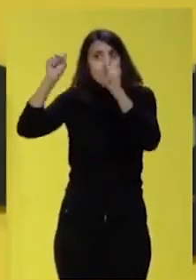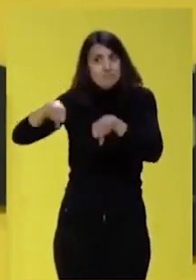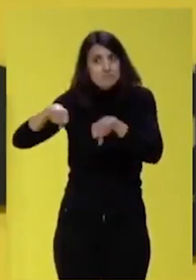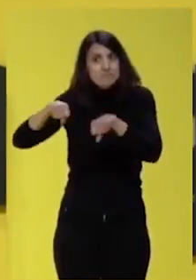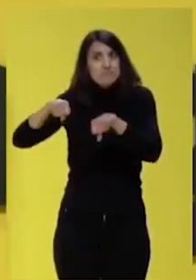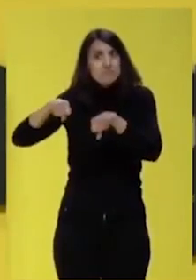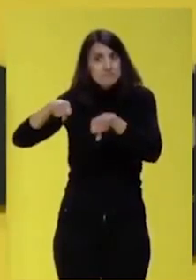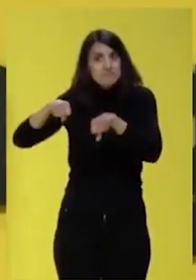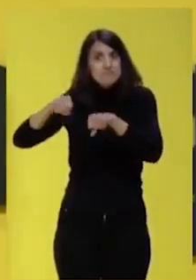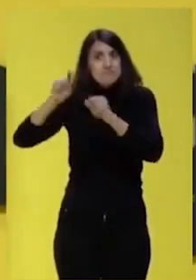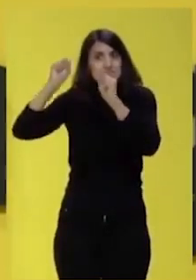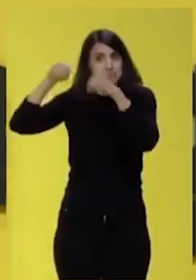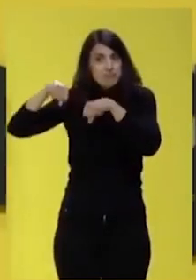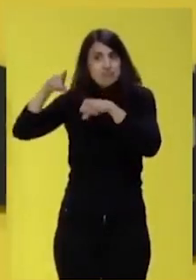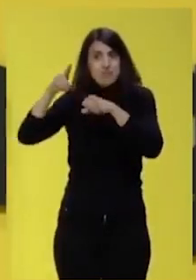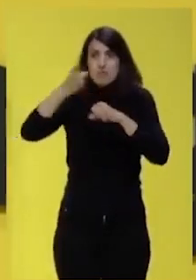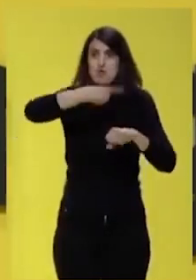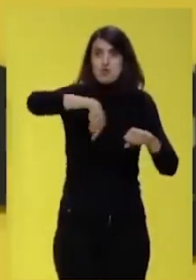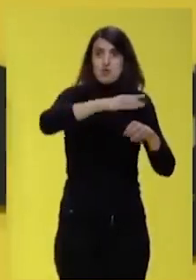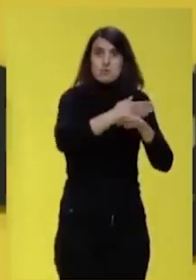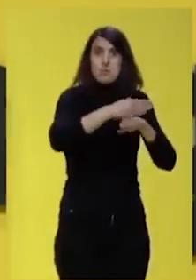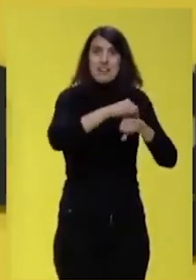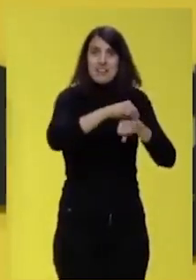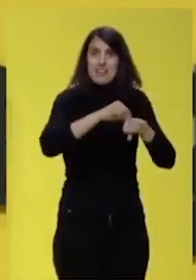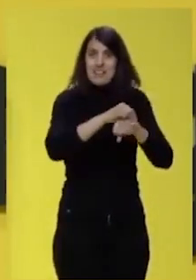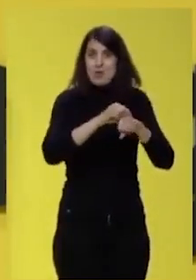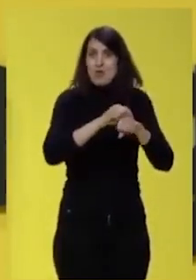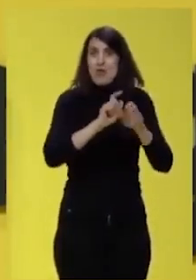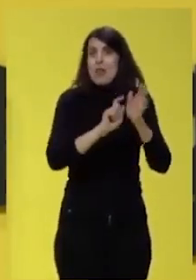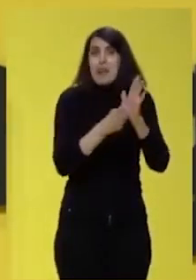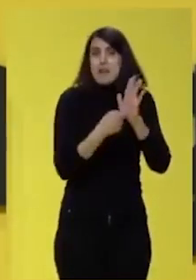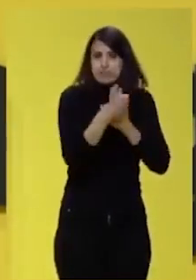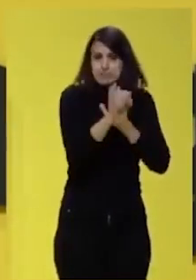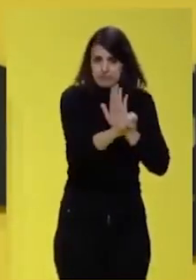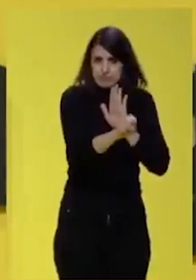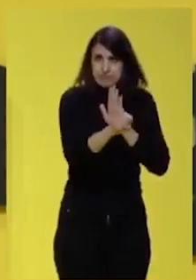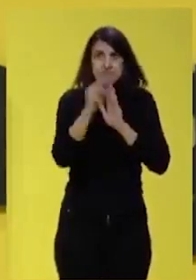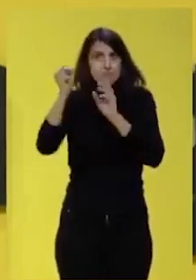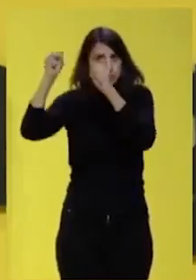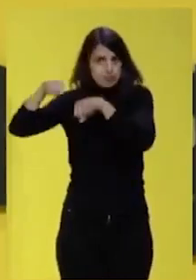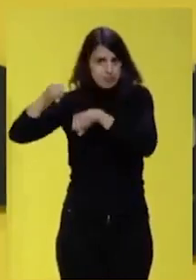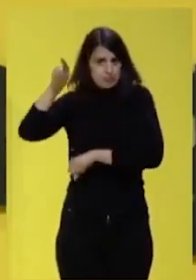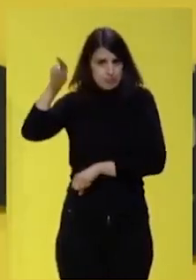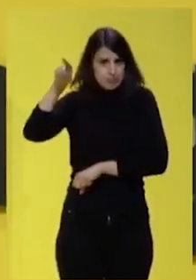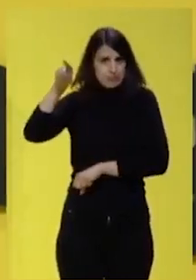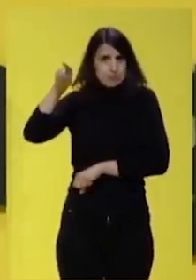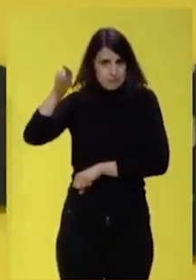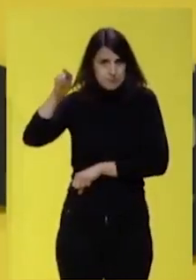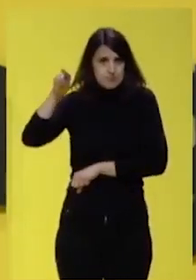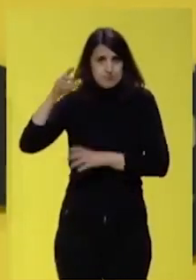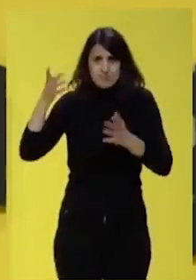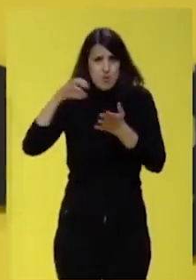cuando nosotros éramos una formación política ilegal. Por lo tanto, ellos no tienen ninguna duda